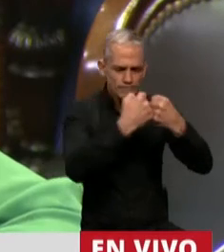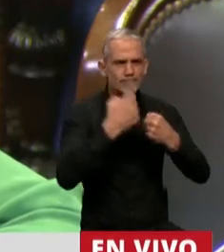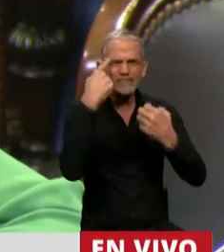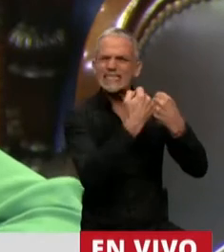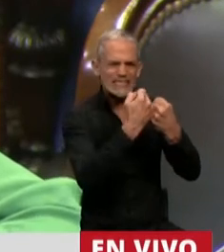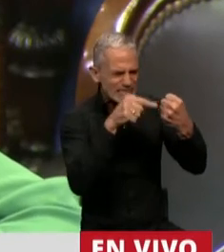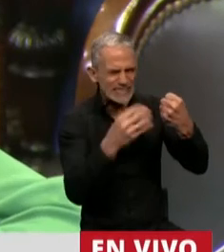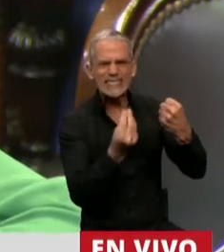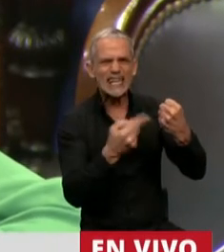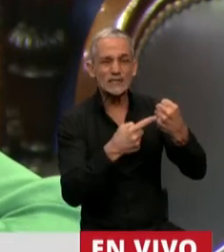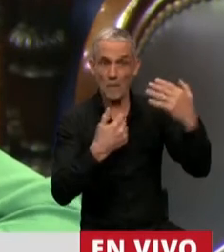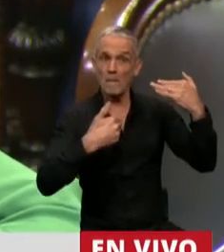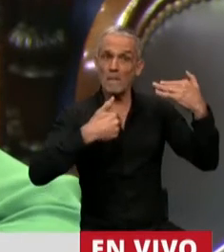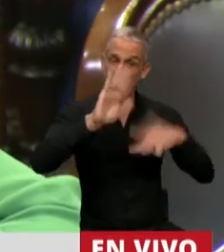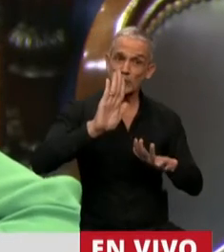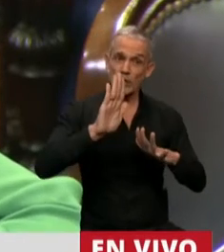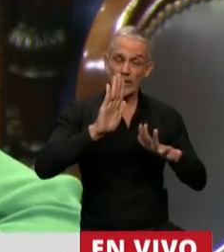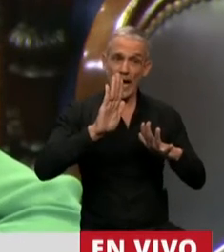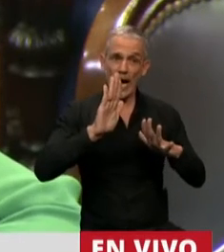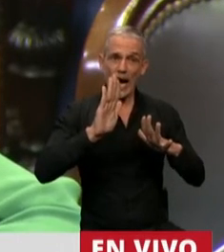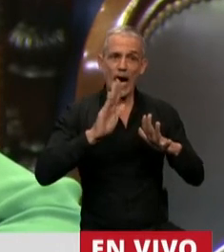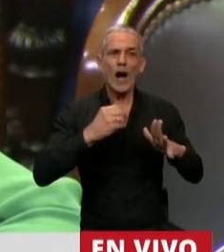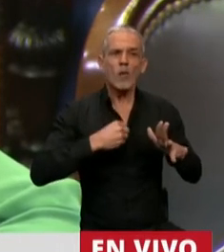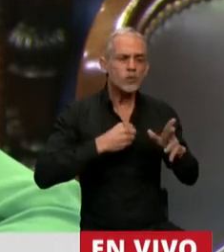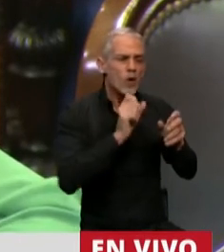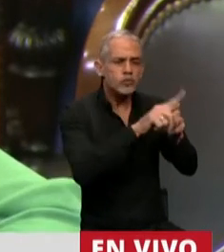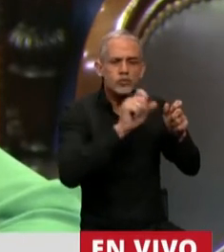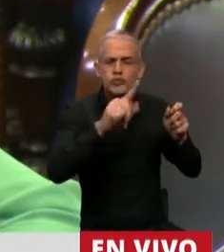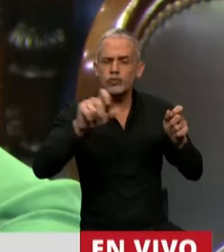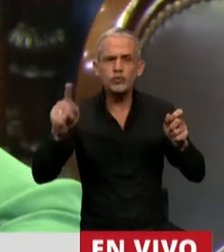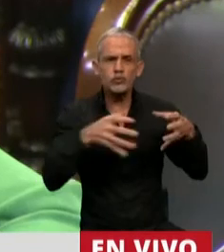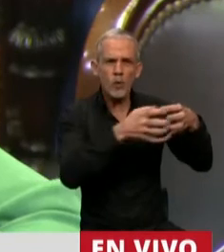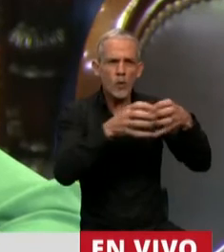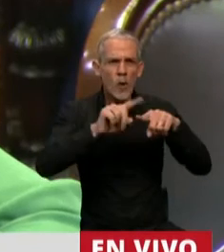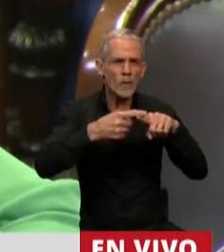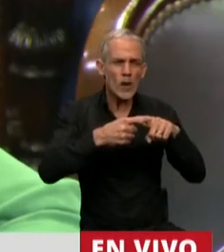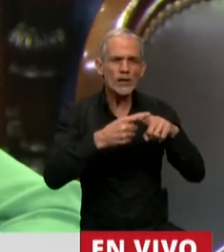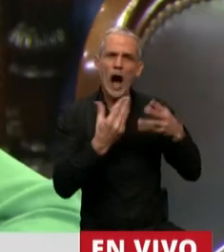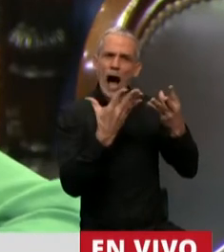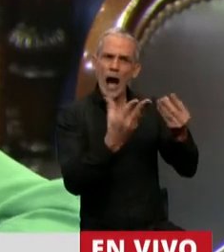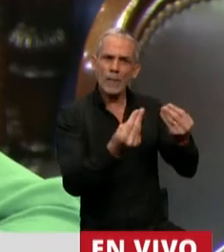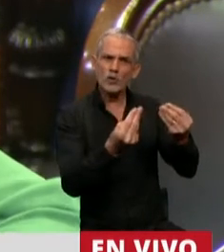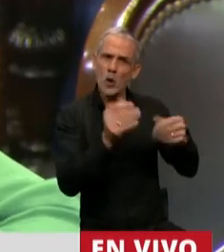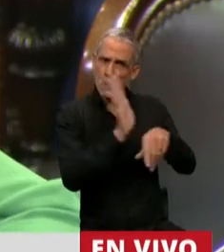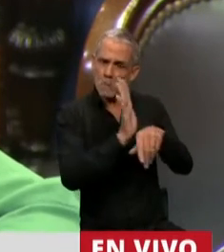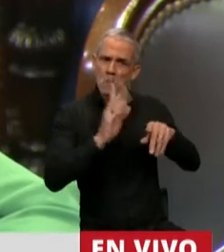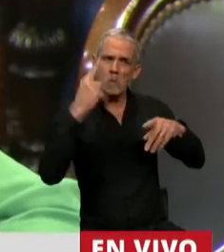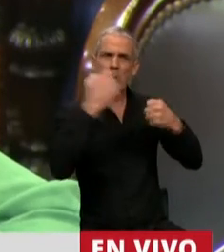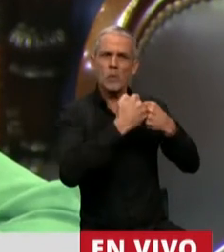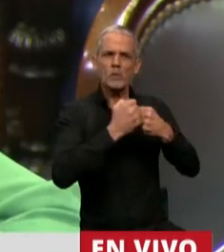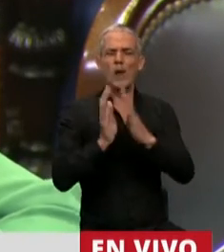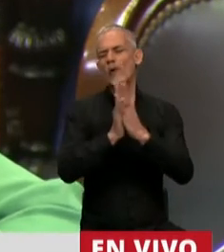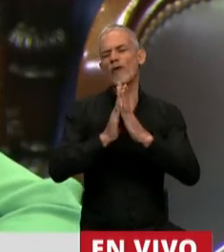es la mayoría de las voluntades acompañando. Yo los respeto a ustedes y los